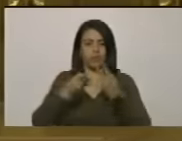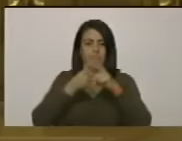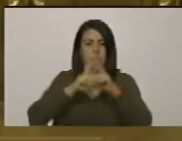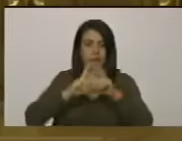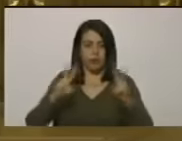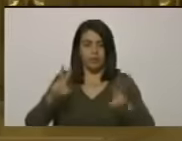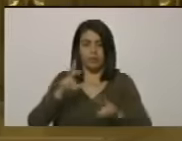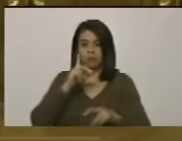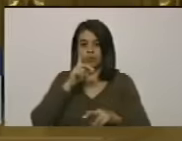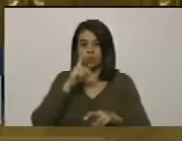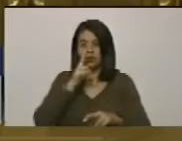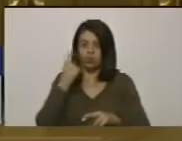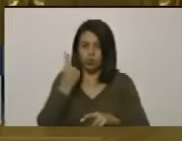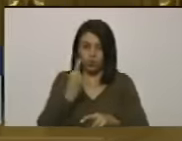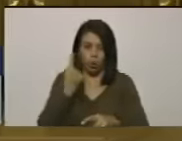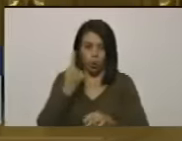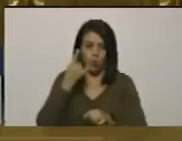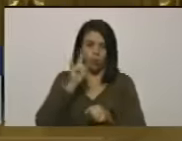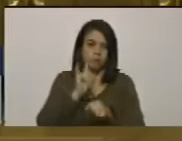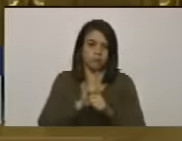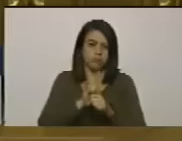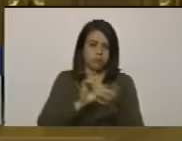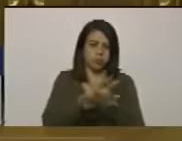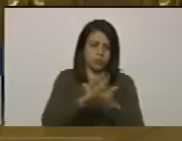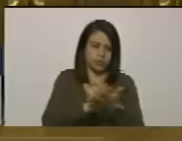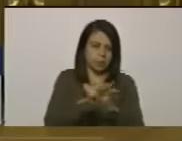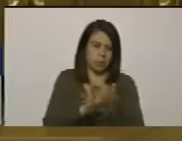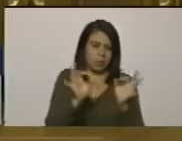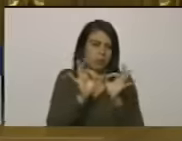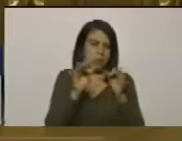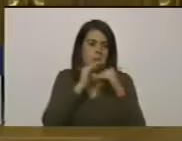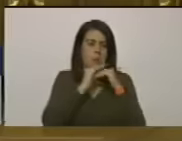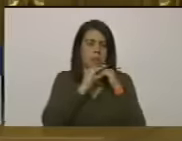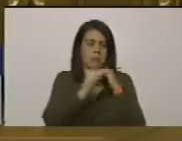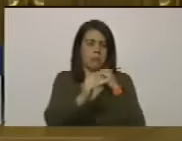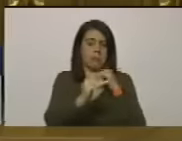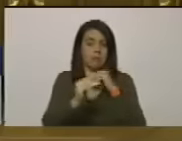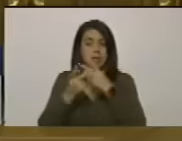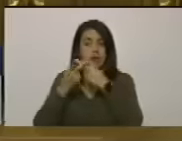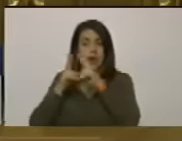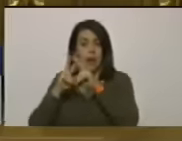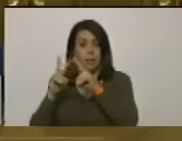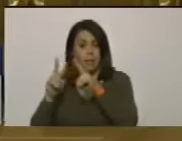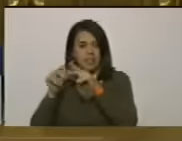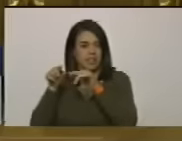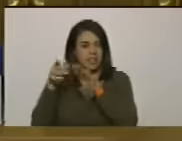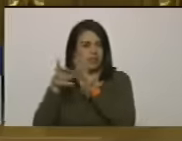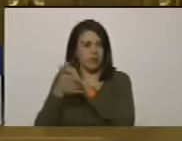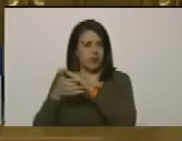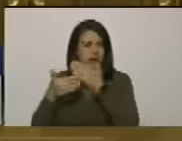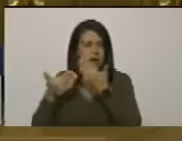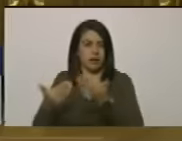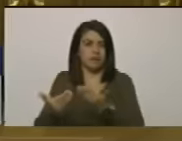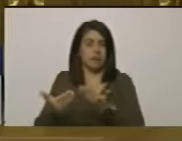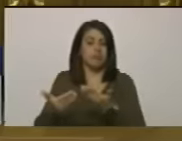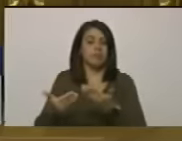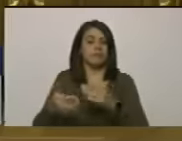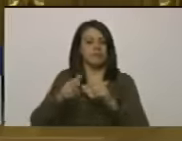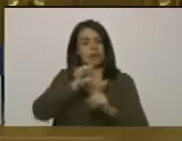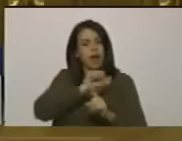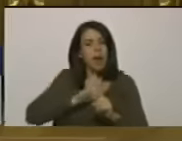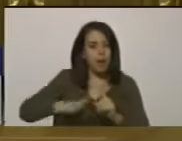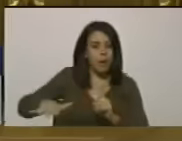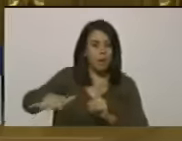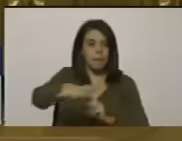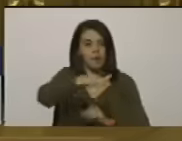no es simplemente la ausencia de conflicto la paz es la creación de un entorno